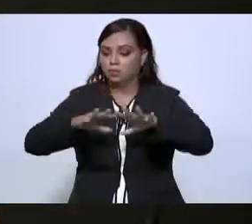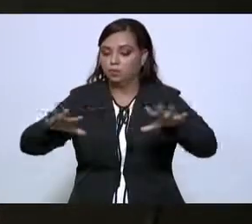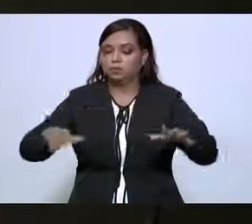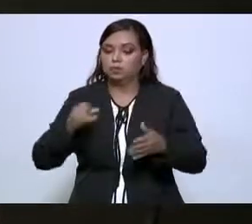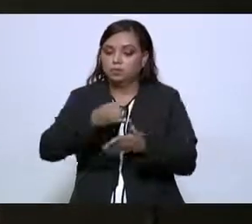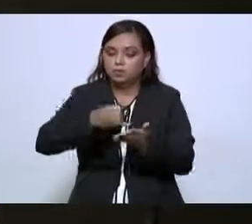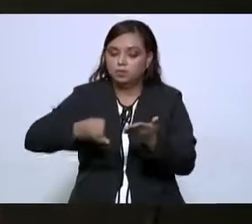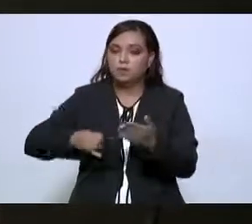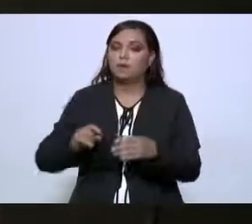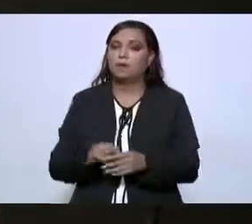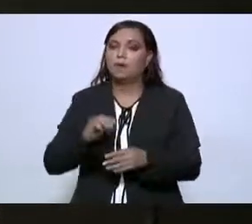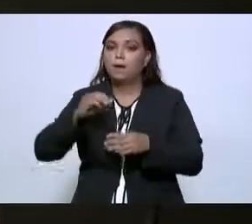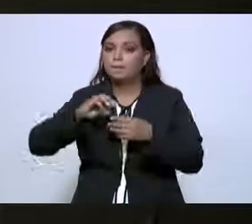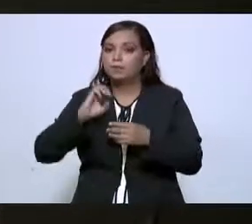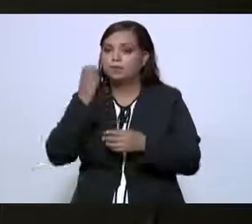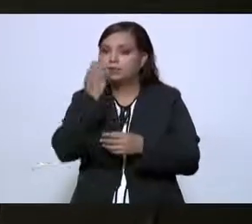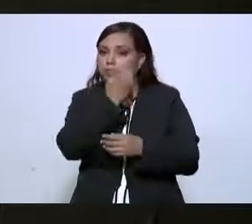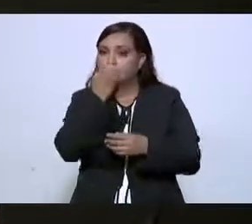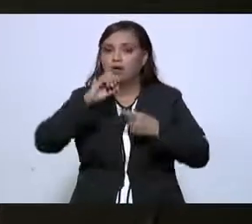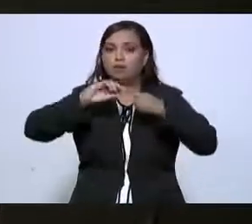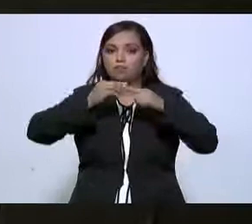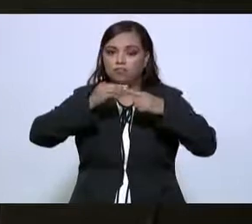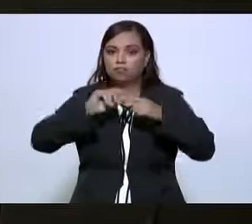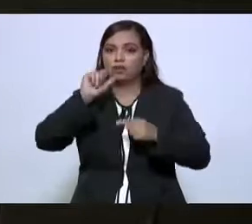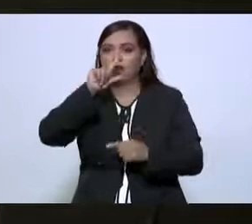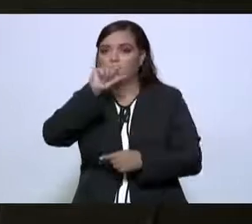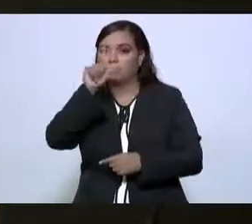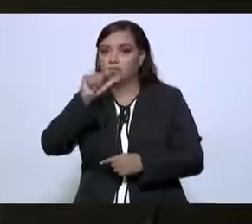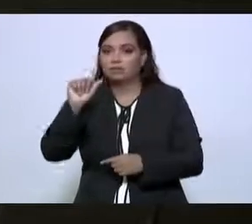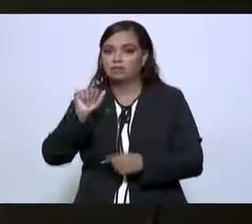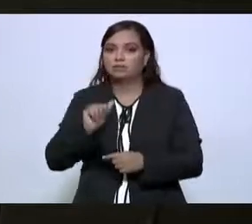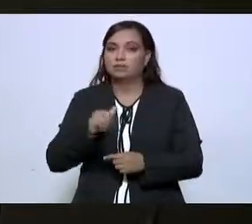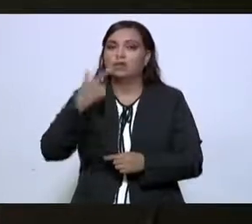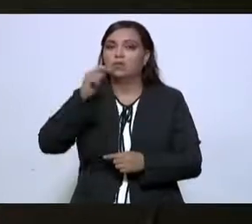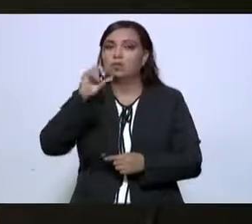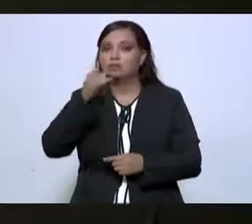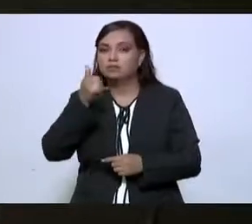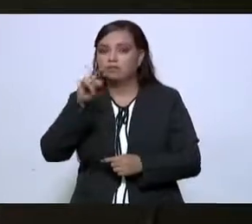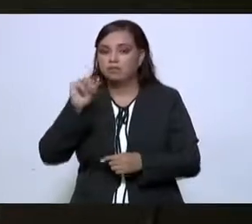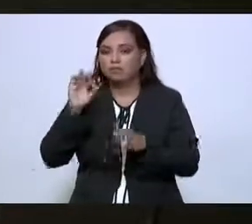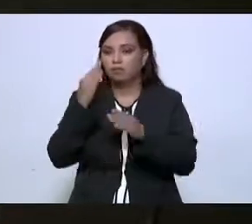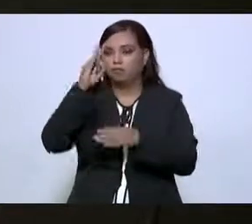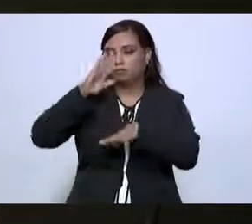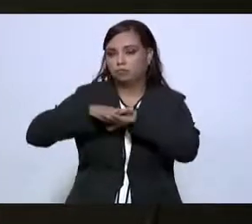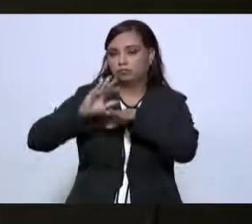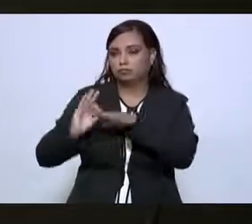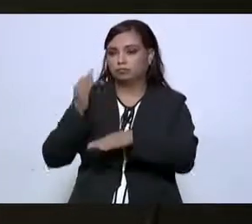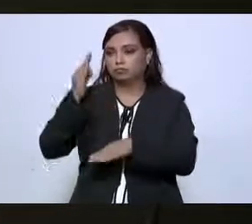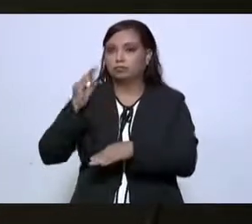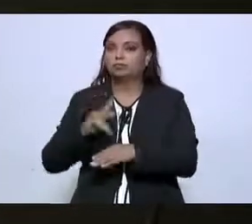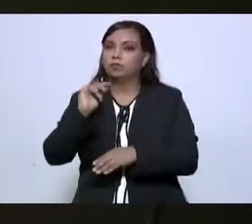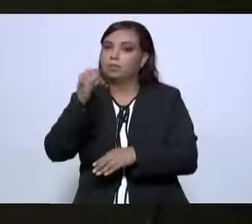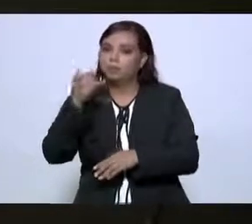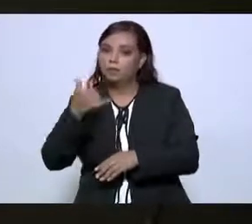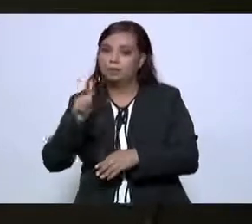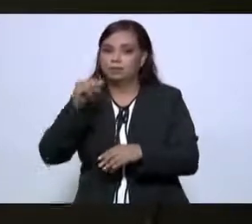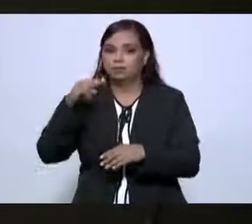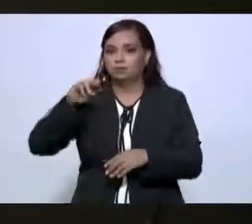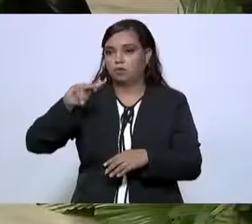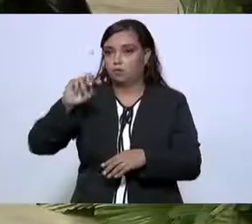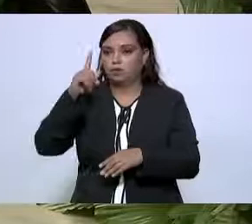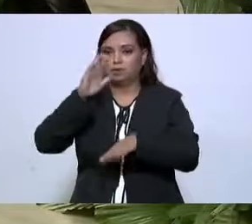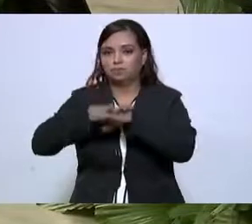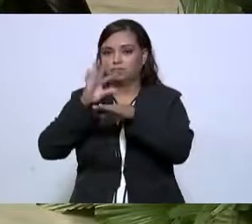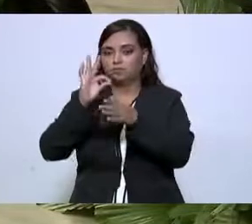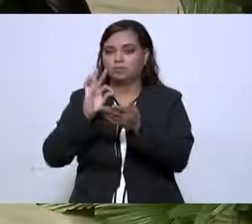maíz, frijol, calabaza, garbanzo, sábila, pitaya, guayaba, ciruela, papaya, nopal, entre otros.